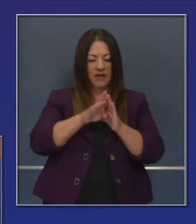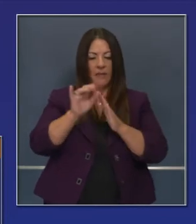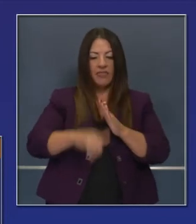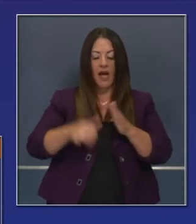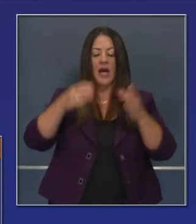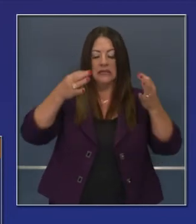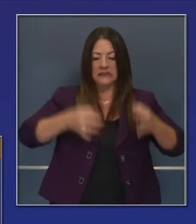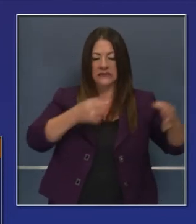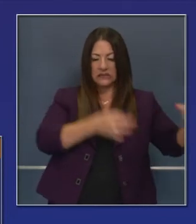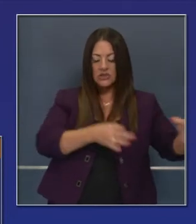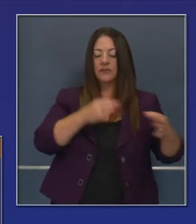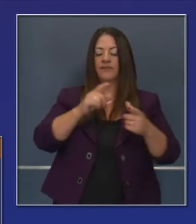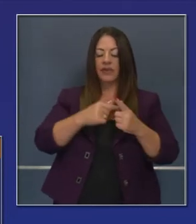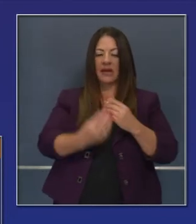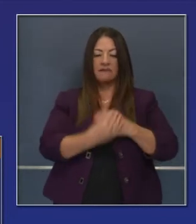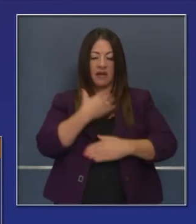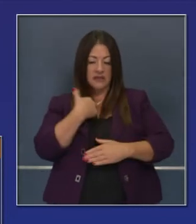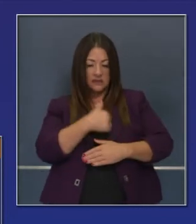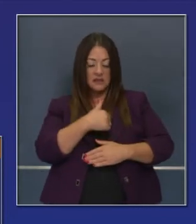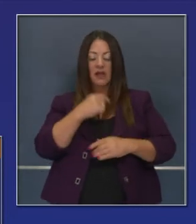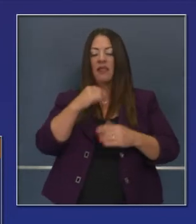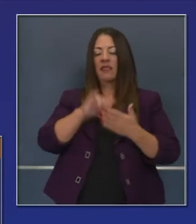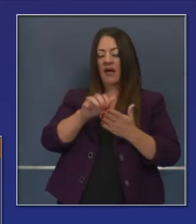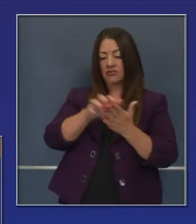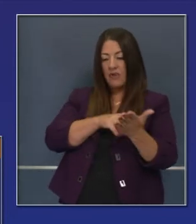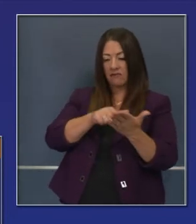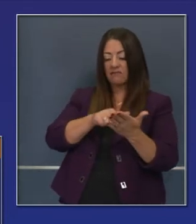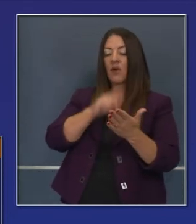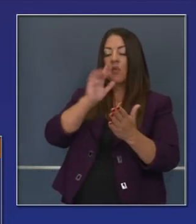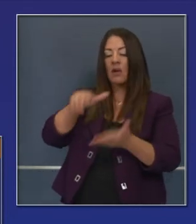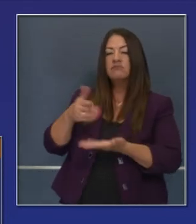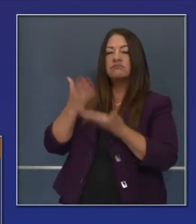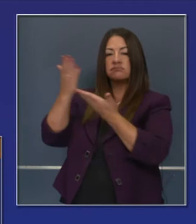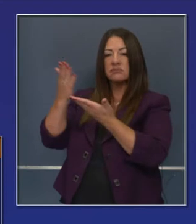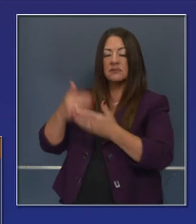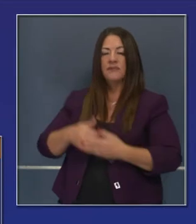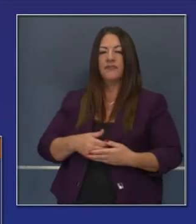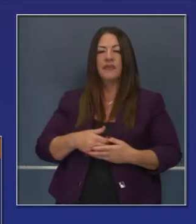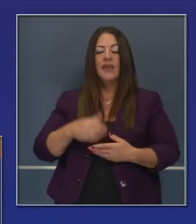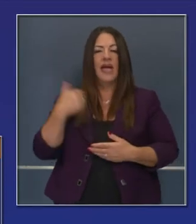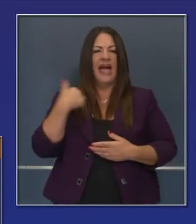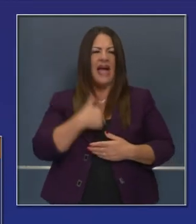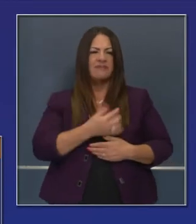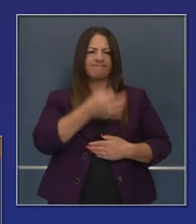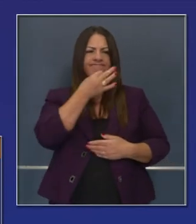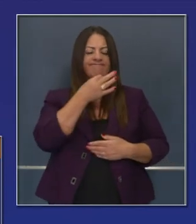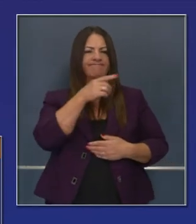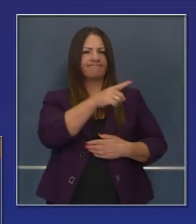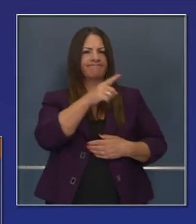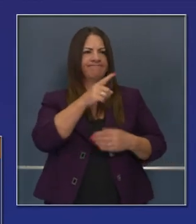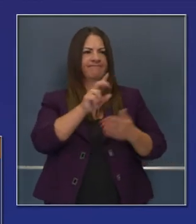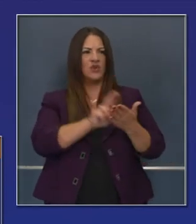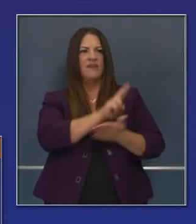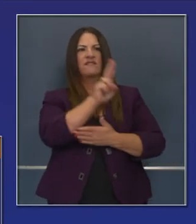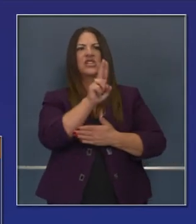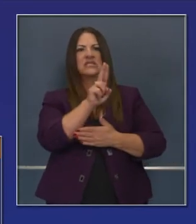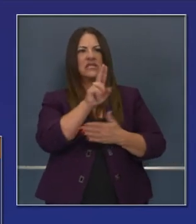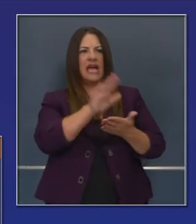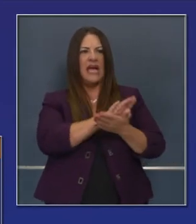compañeros de los condados. Les recuerdo que los expertos no son solo de nuestras universidades académicas